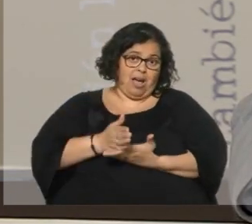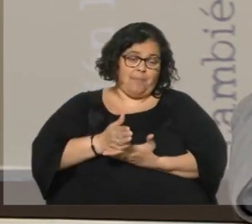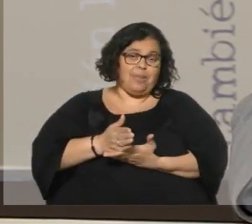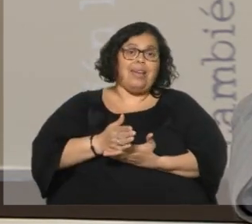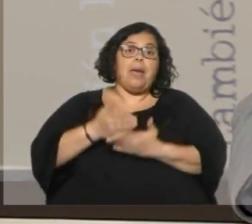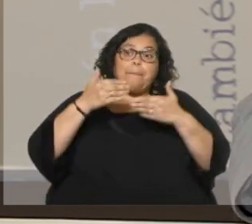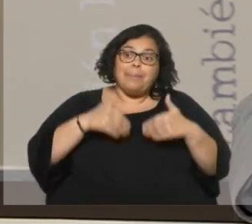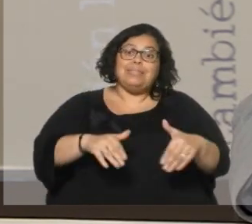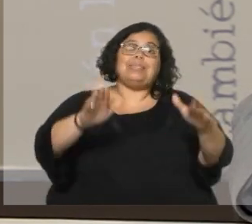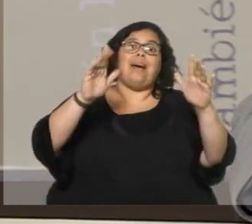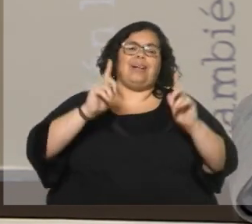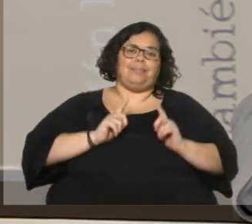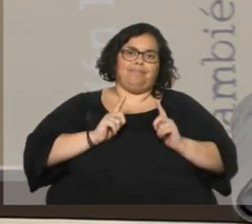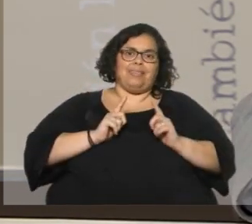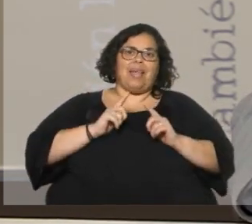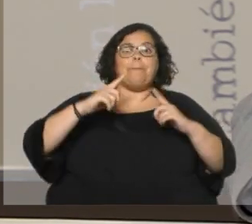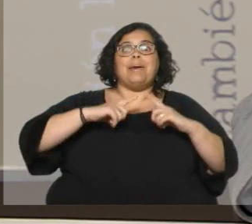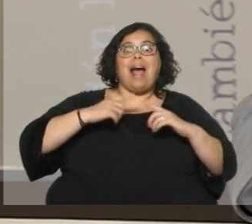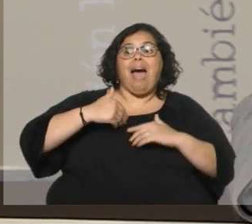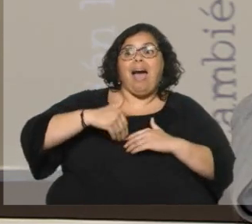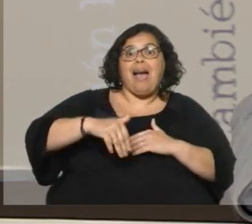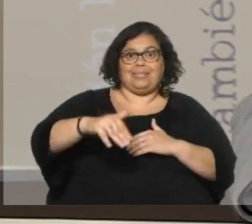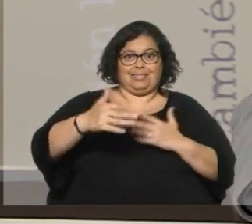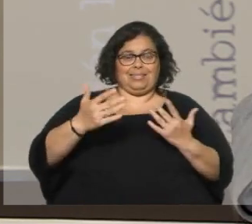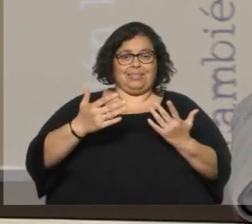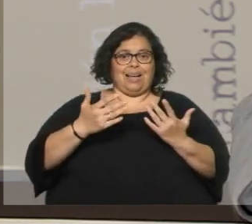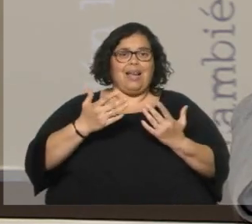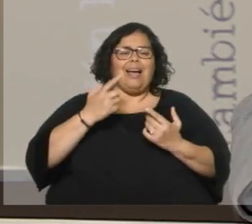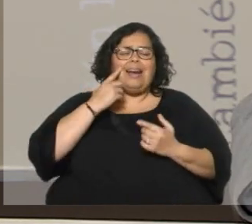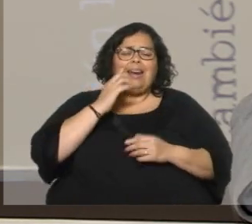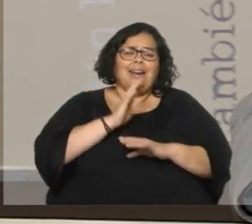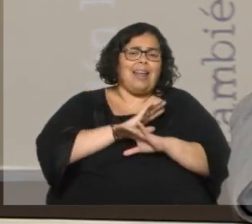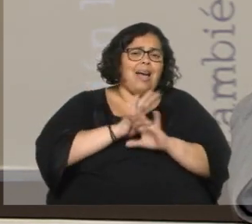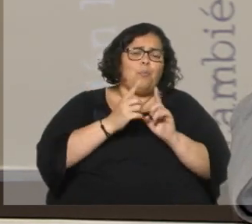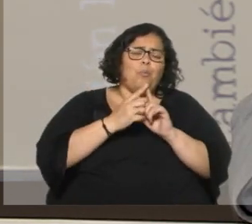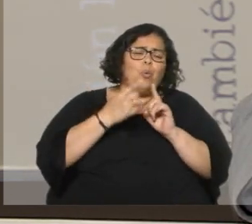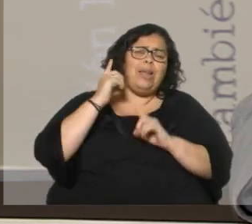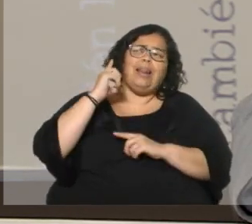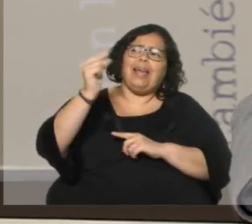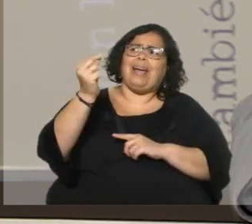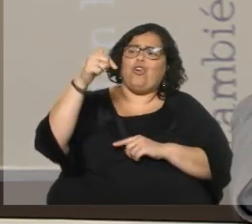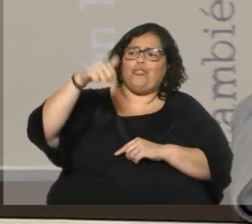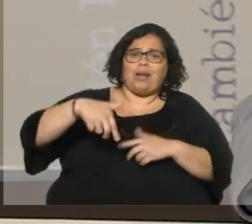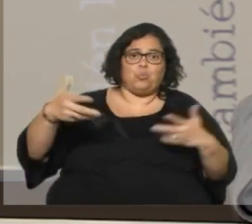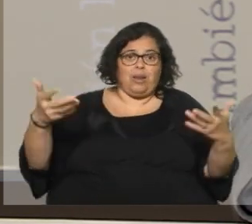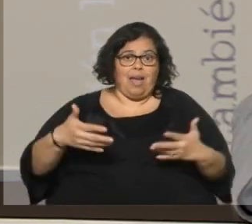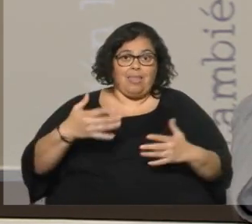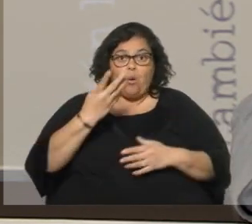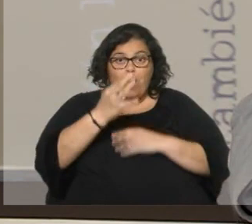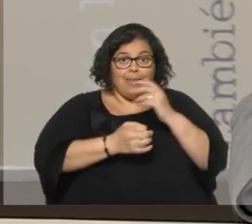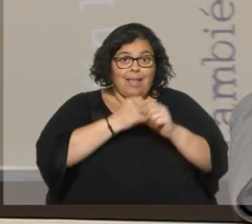de esperanzas. Y yo también pensaba hoy cuando escribía esto qué lejos de la actualidad también. O sea, 40 años después de